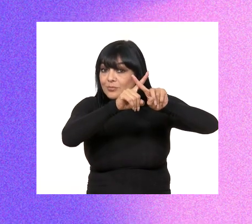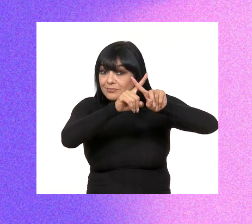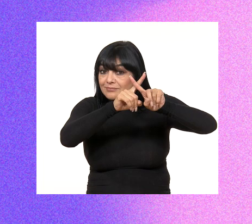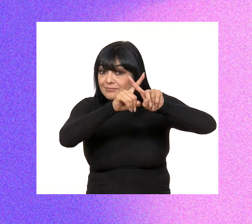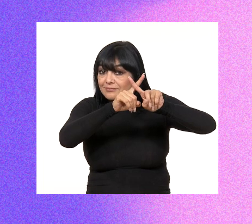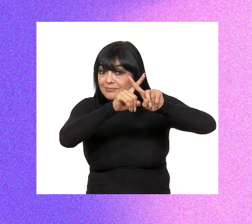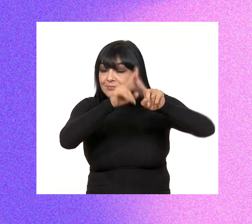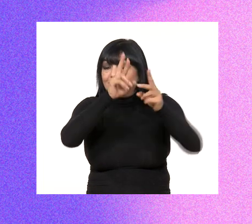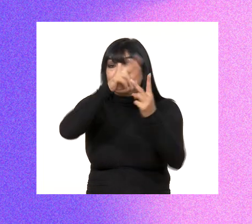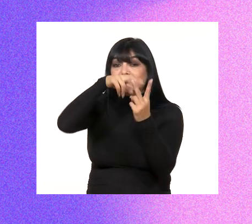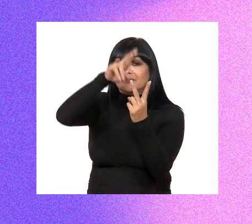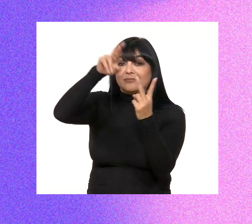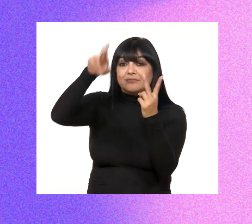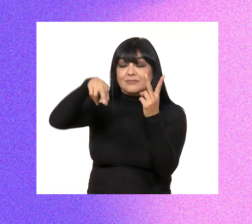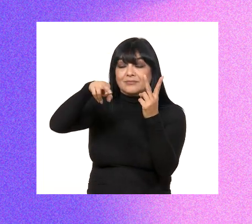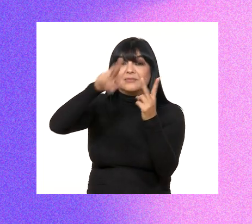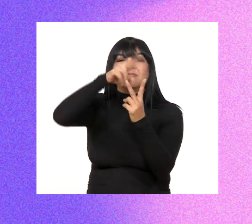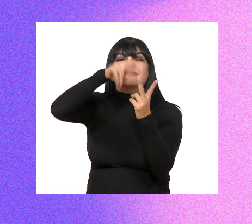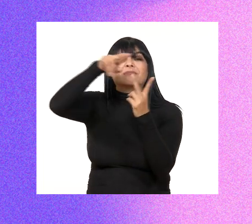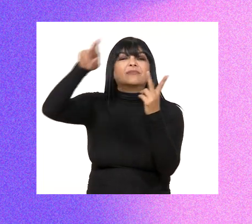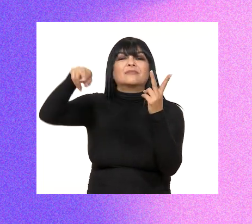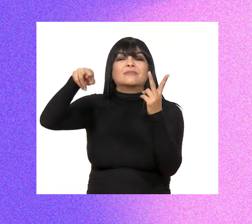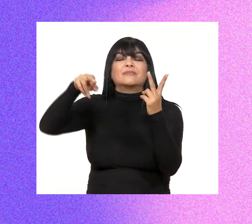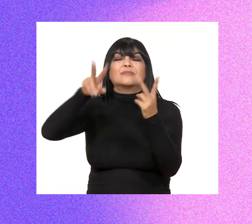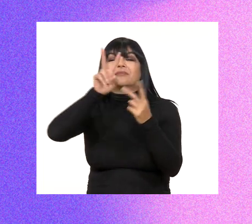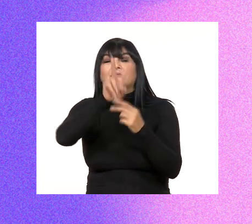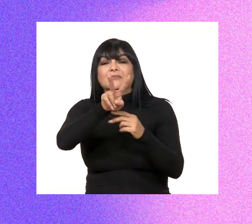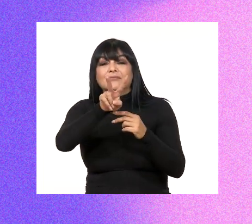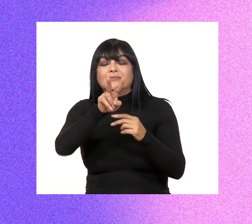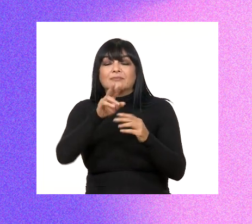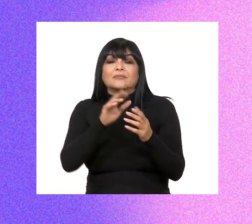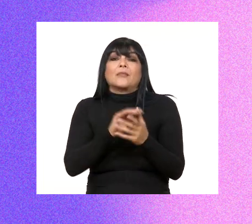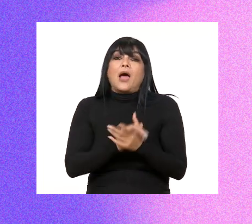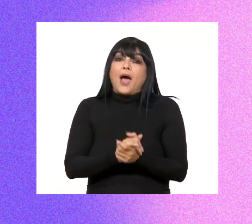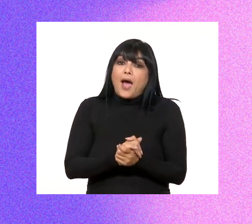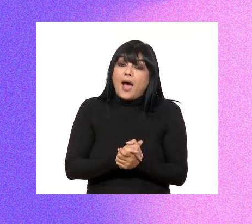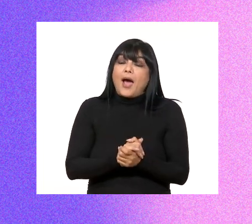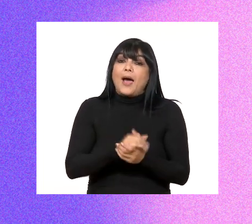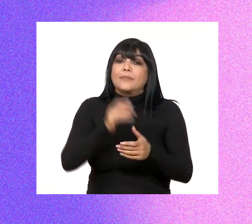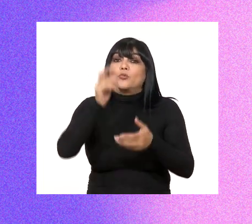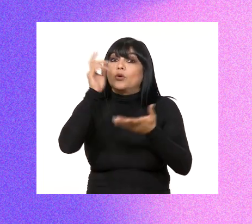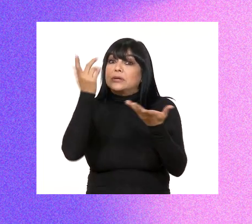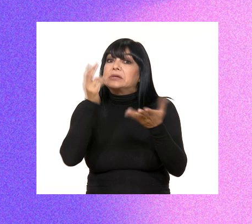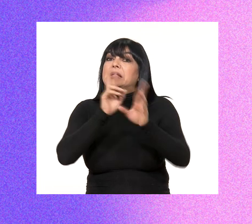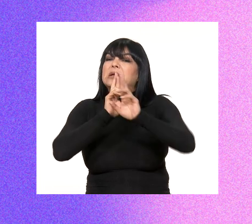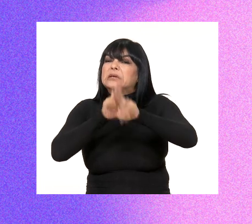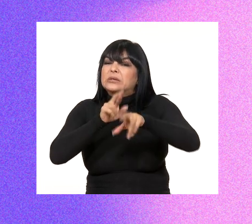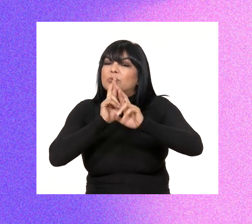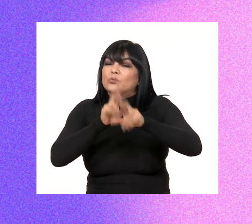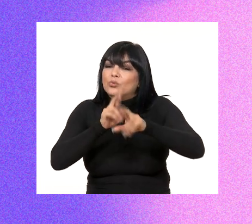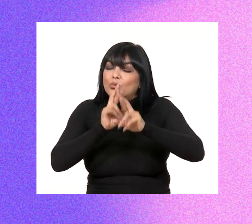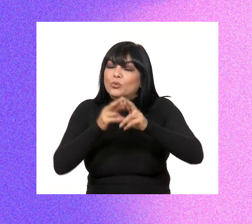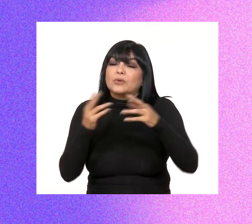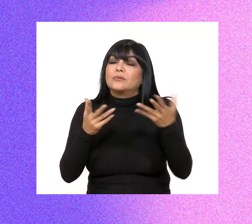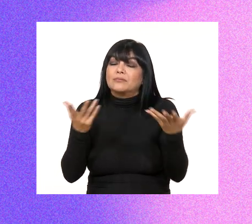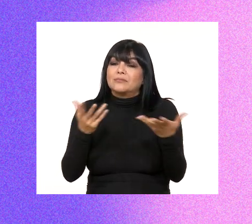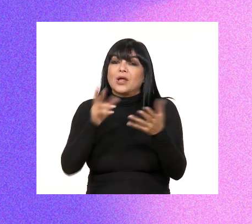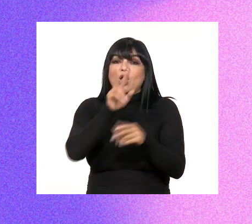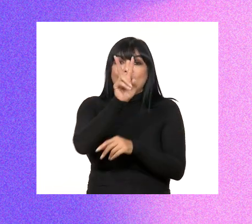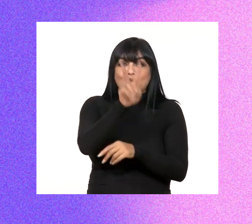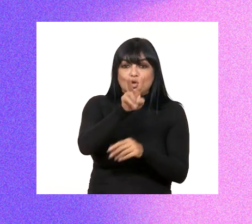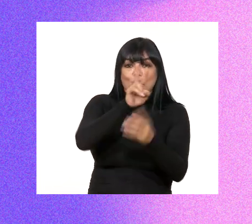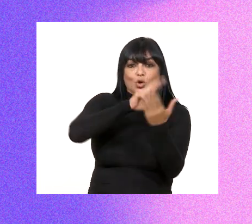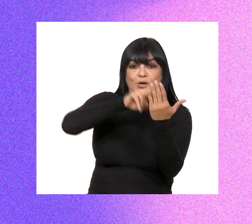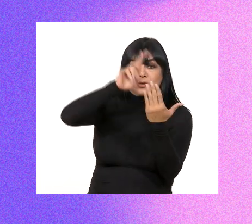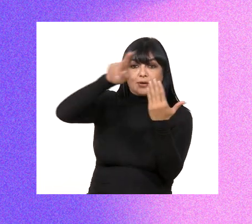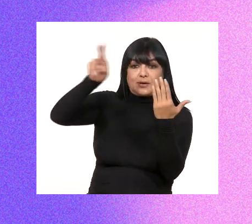de la multiplicación de raíces y que la raíz cuadrada de 2 es 2, entonces podemos escribir el resultado como